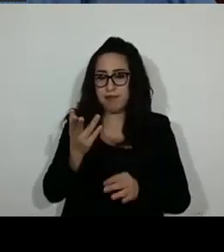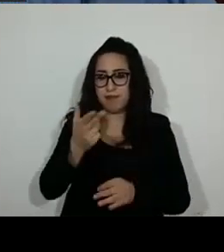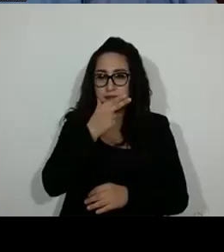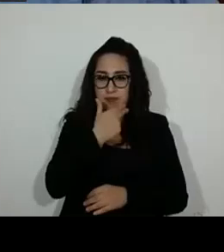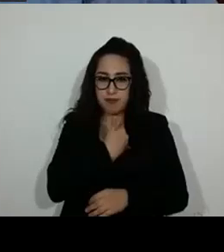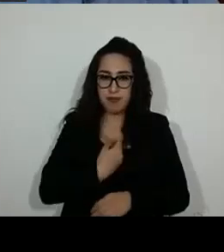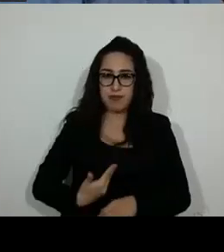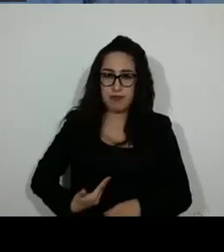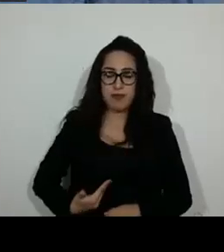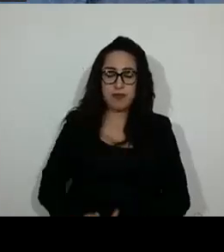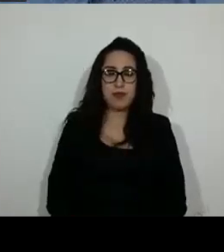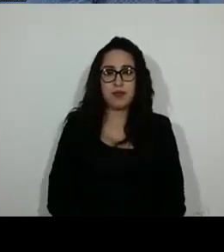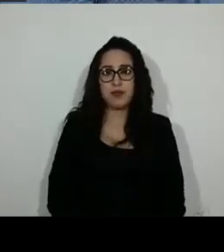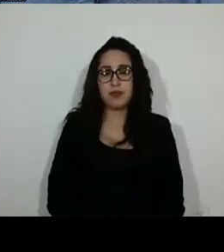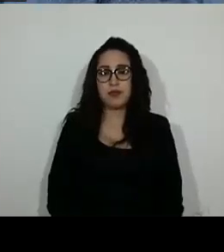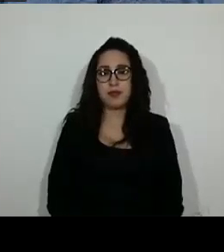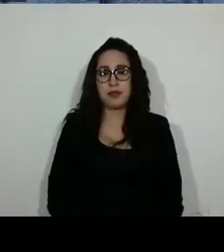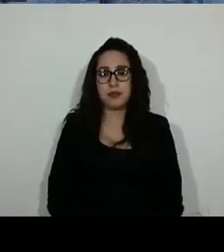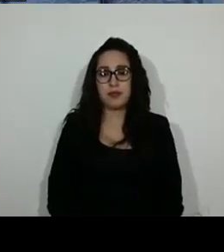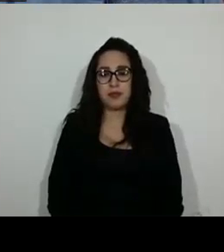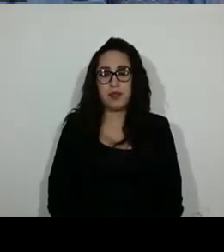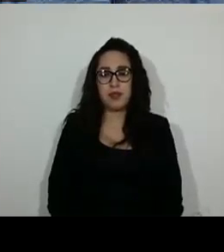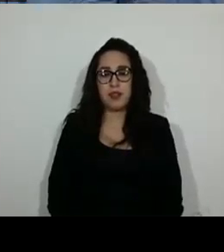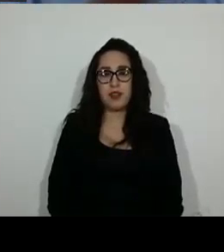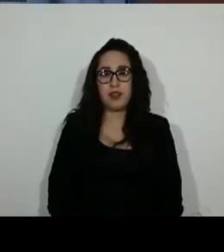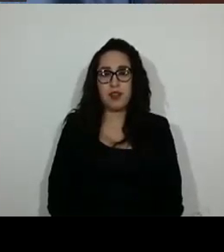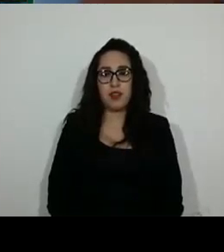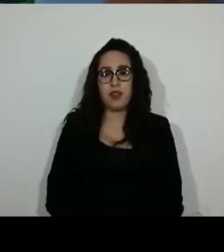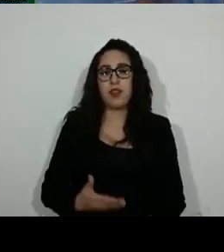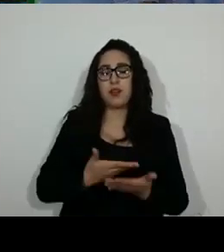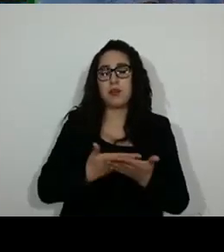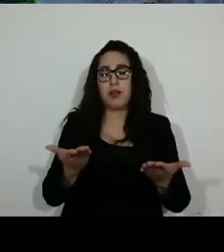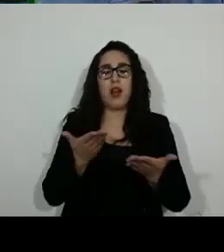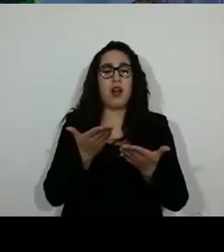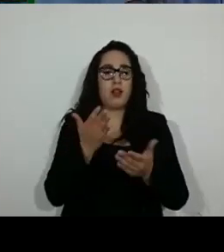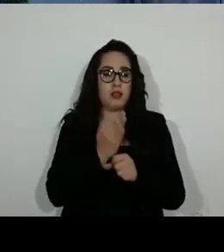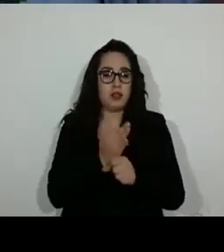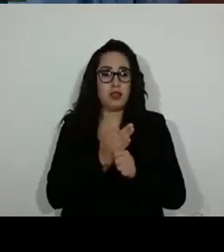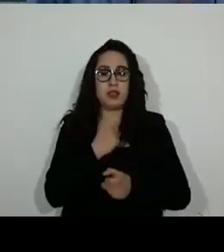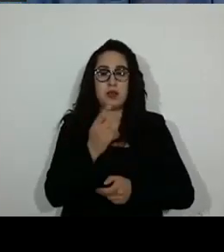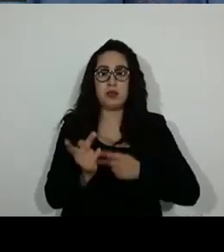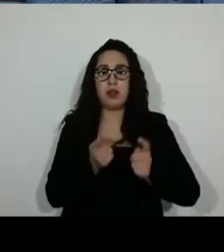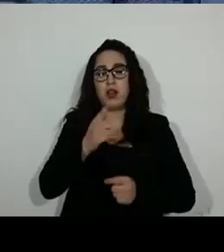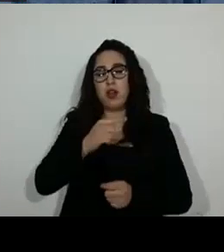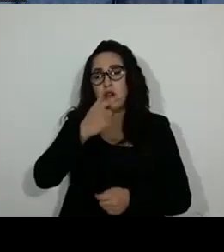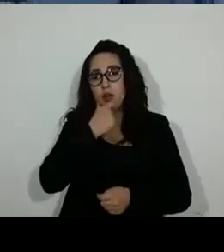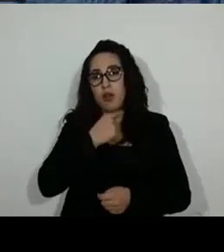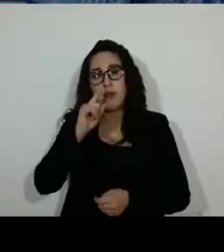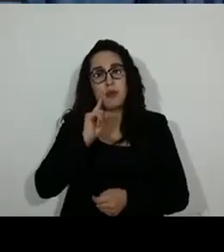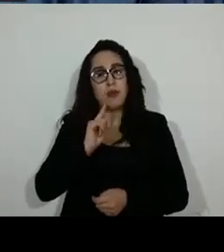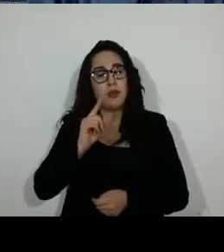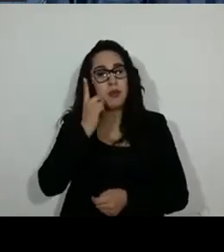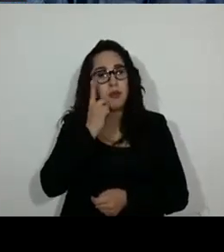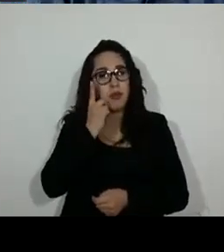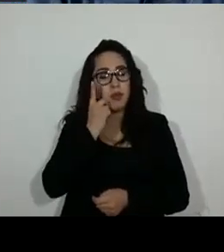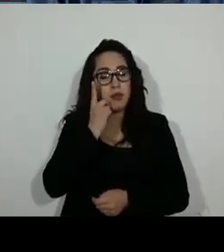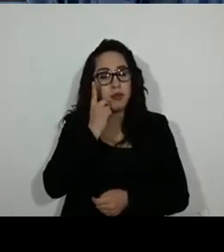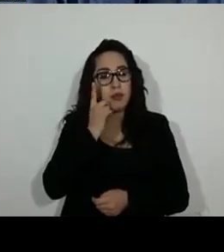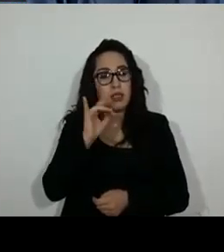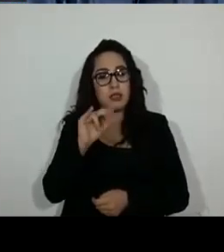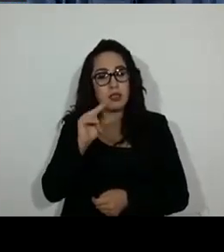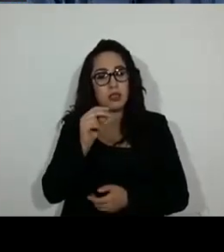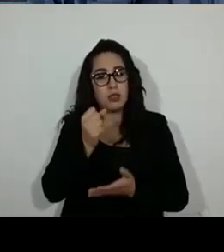diputado presidente. Muchas gracias. En consecuencia, se somete a la consideración de las y los integrantes de esta comisión el dictamen